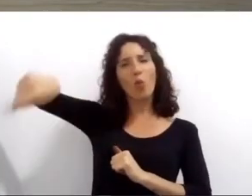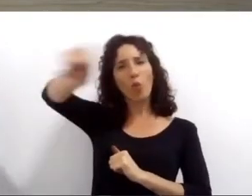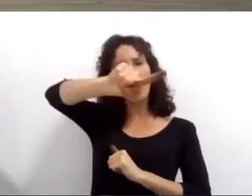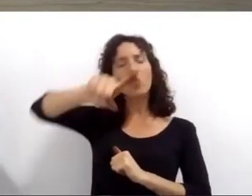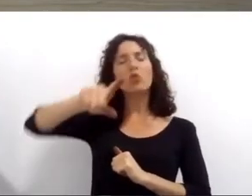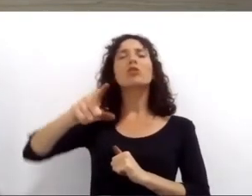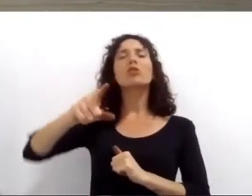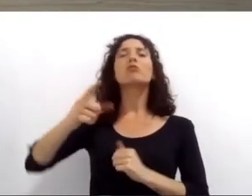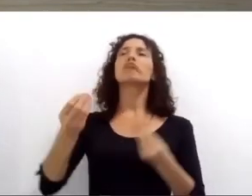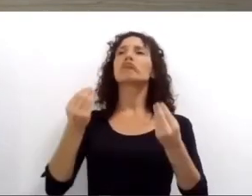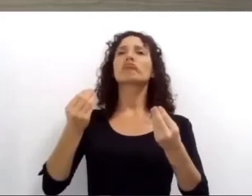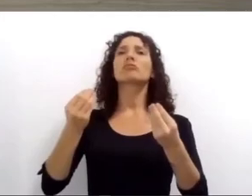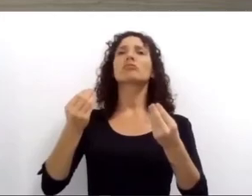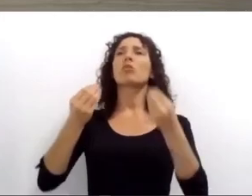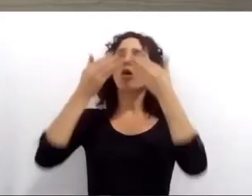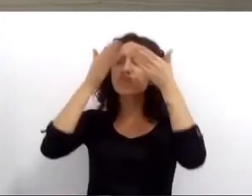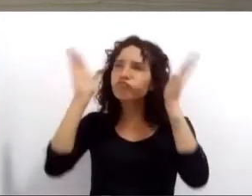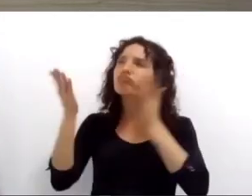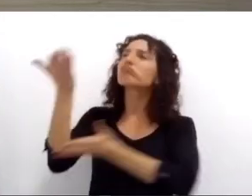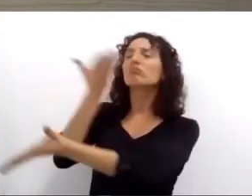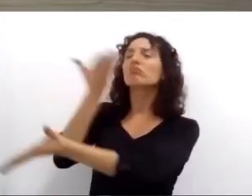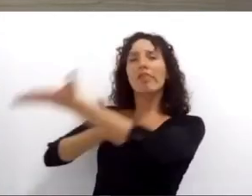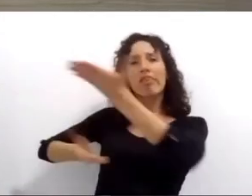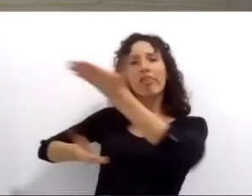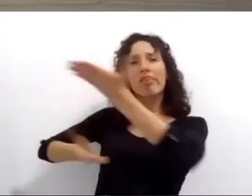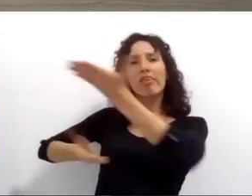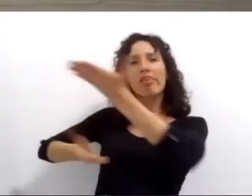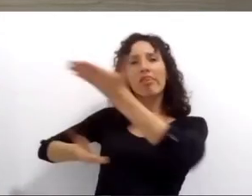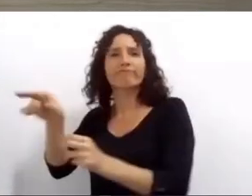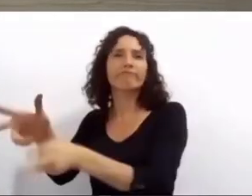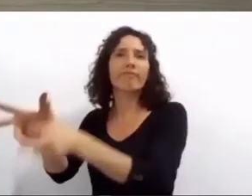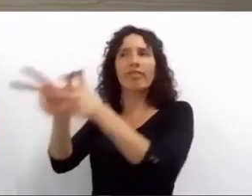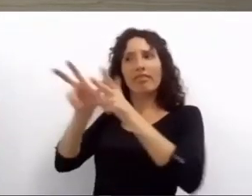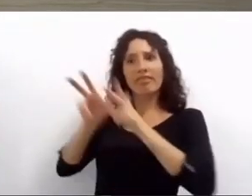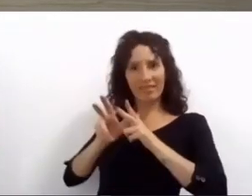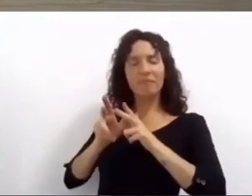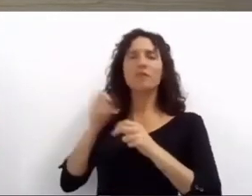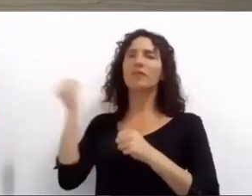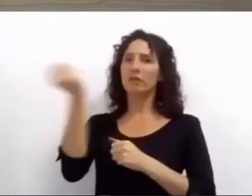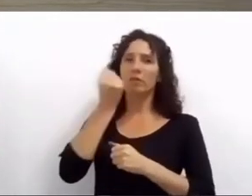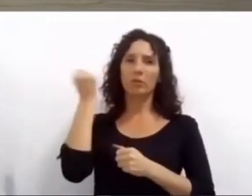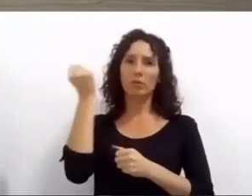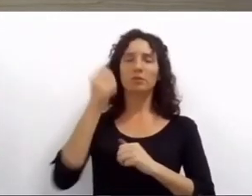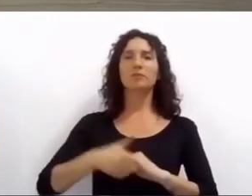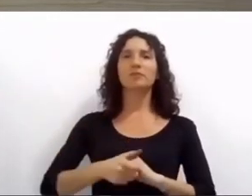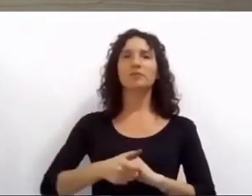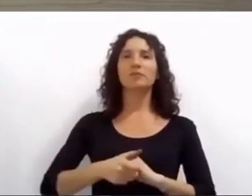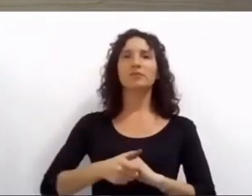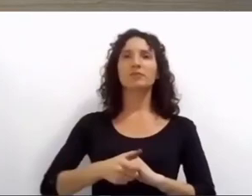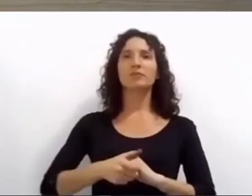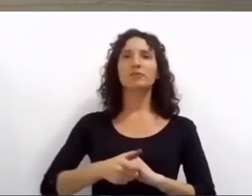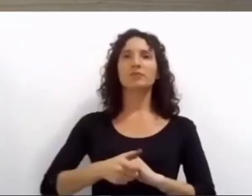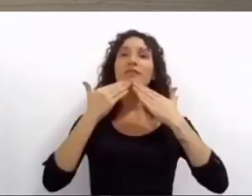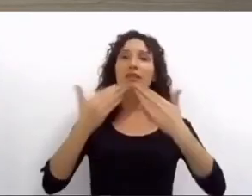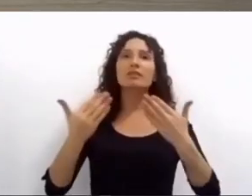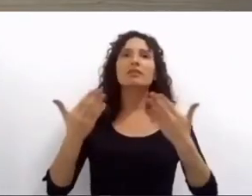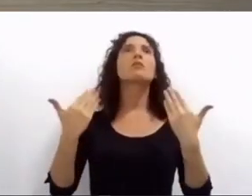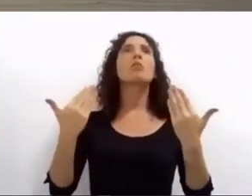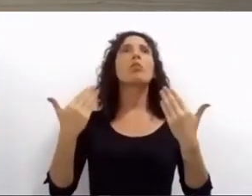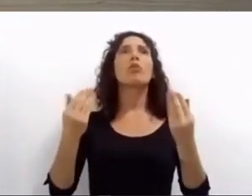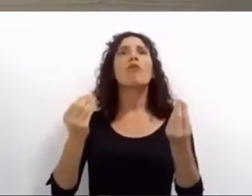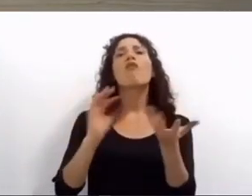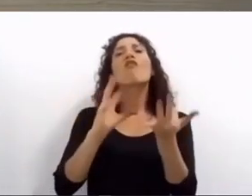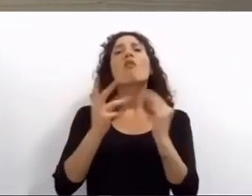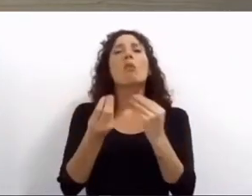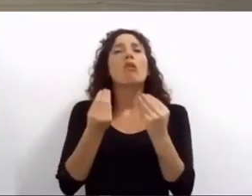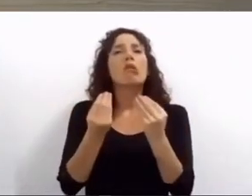escucharnos y para hacernos sentir nuestra palabra en este sentido ampliamos la participación colaboración y transparencia implementando un nuevo